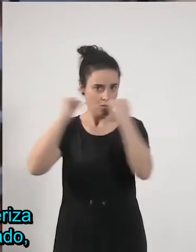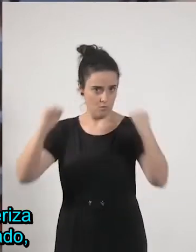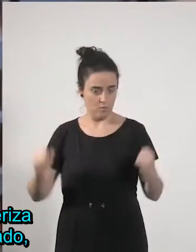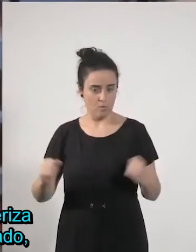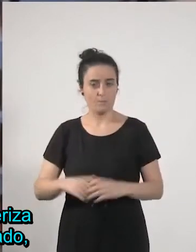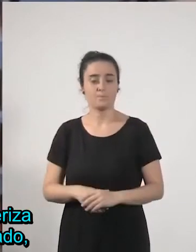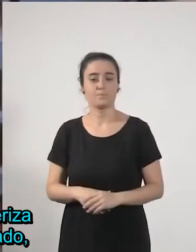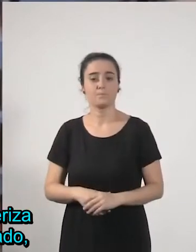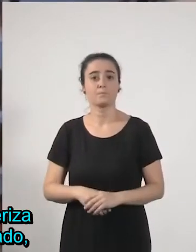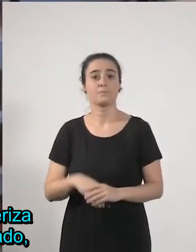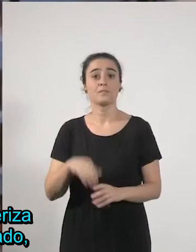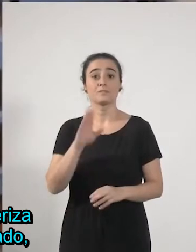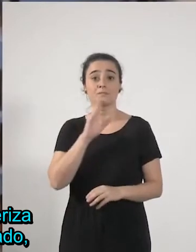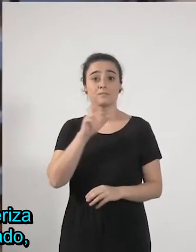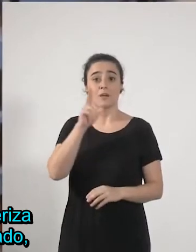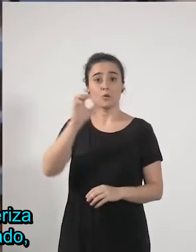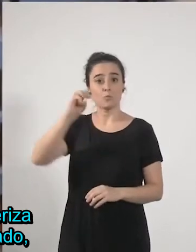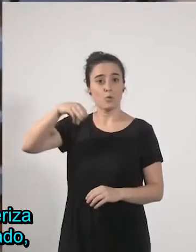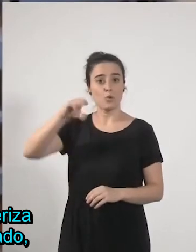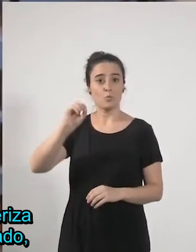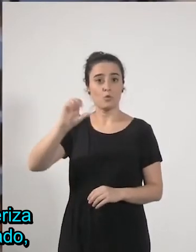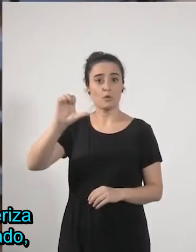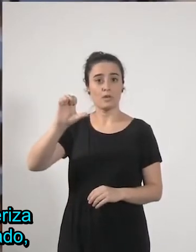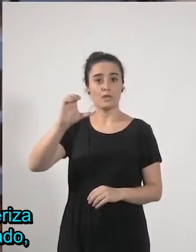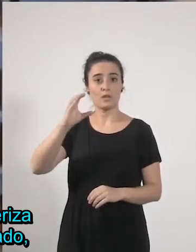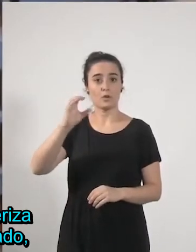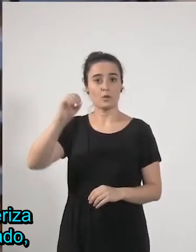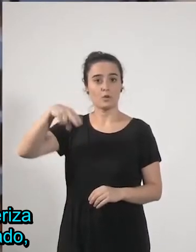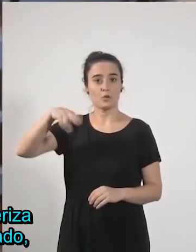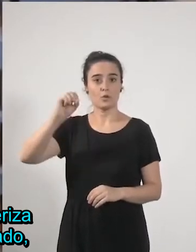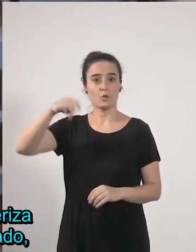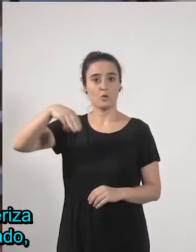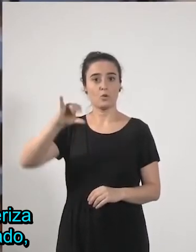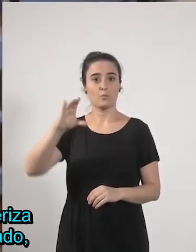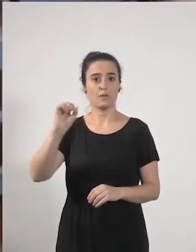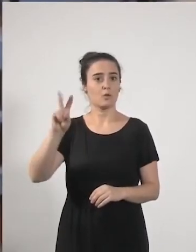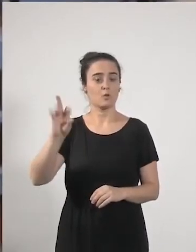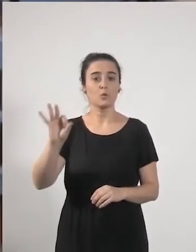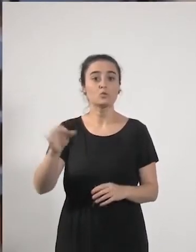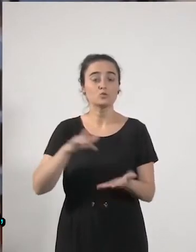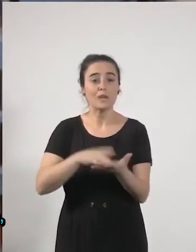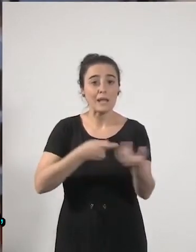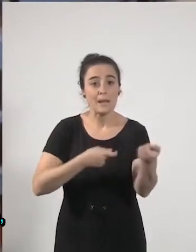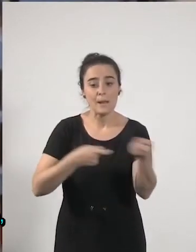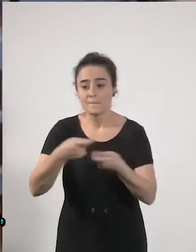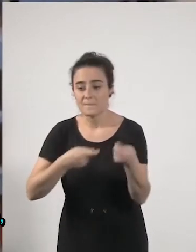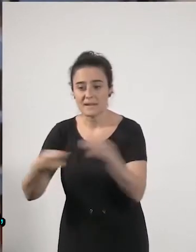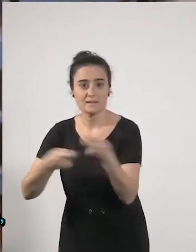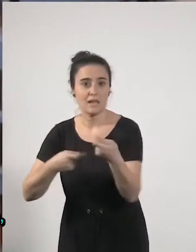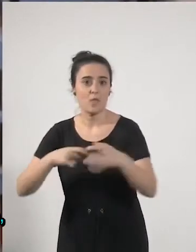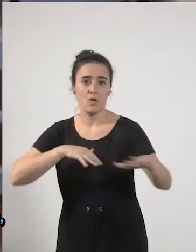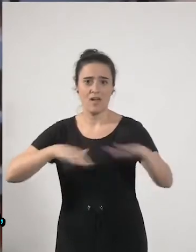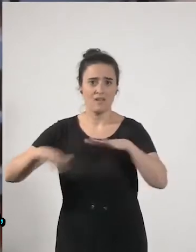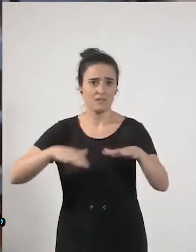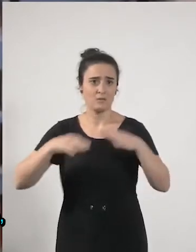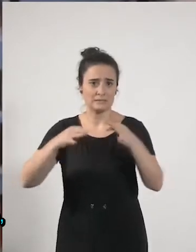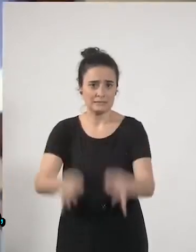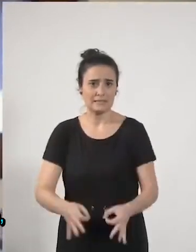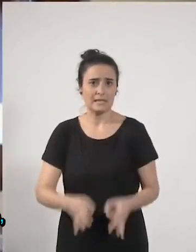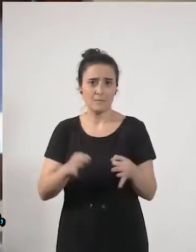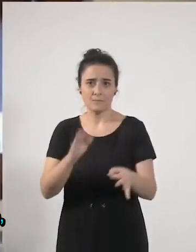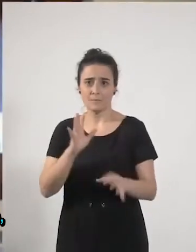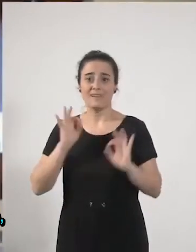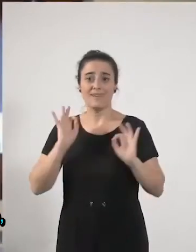homo economicus se caracteriza por estar siempre activo en el mercado, por ser absolutamente autónomo,